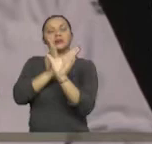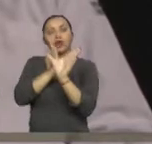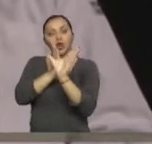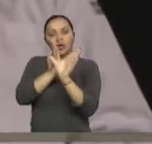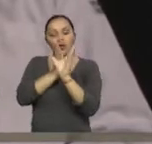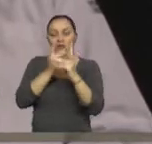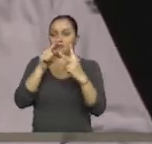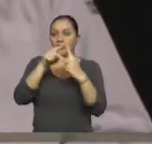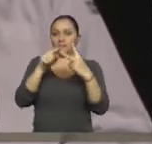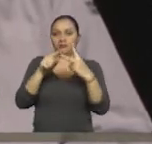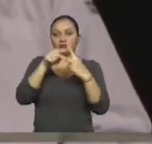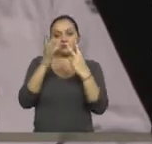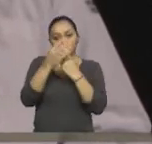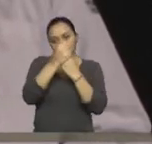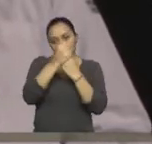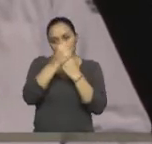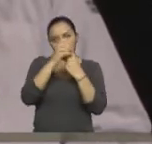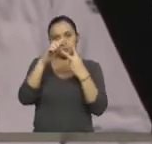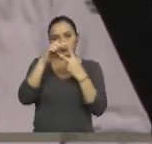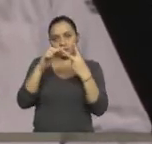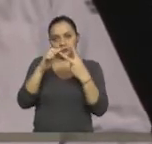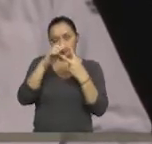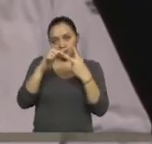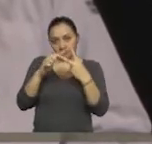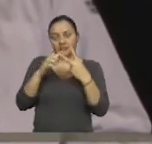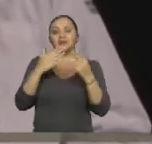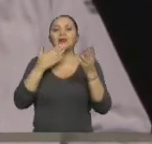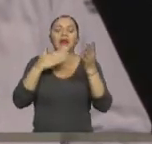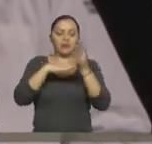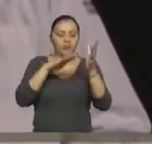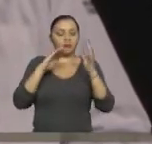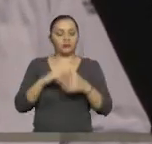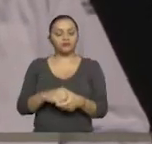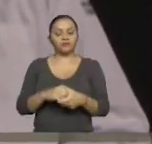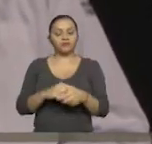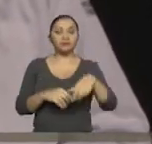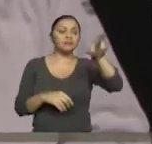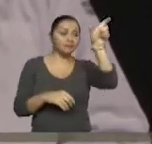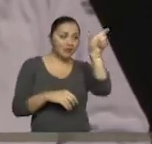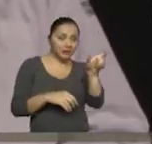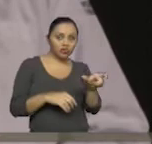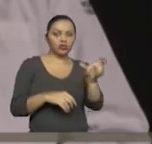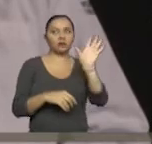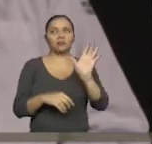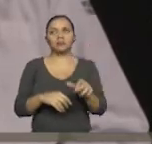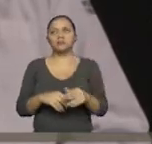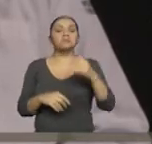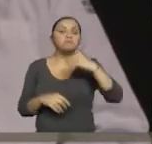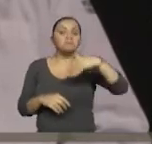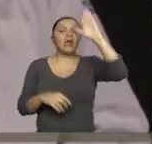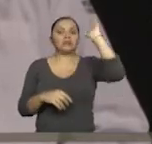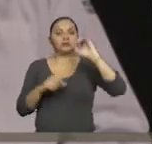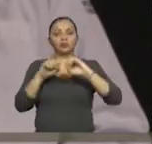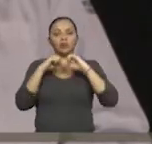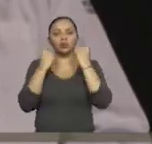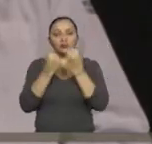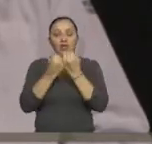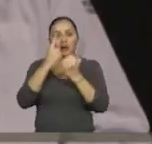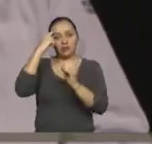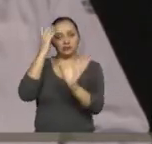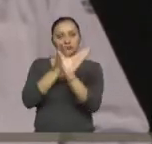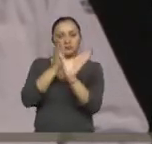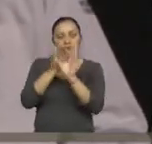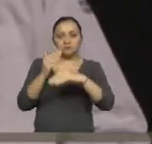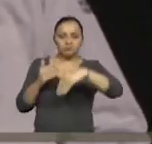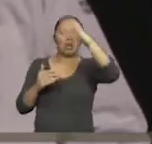psicológico, tiene mucho que ver. Si la patología, en este caso psicosocial, está por encima